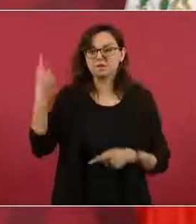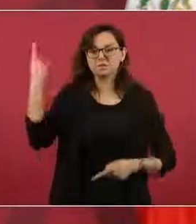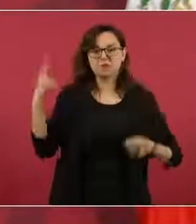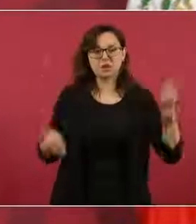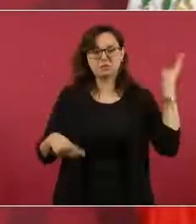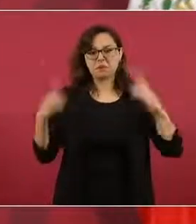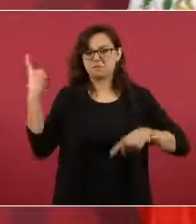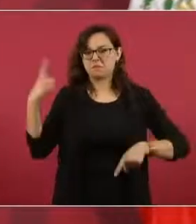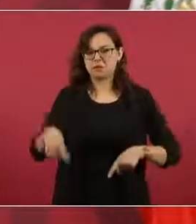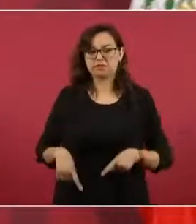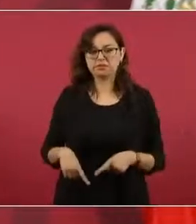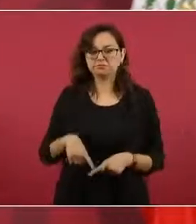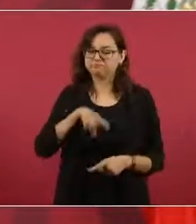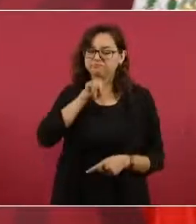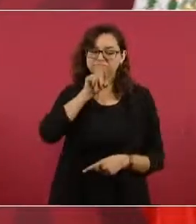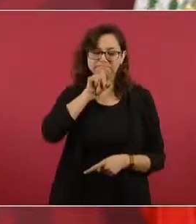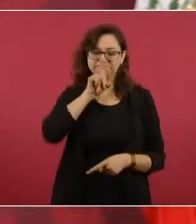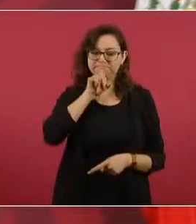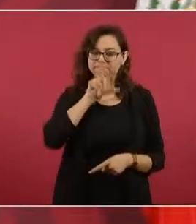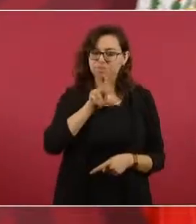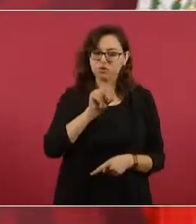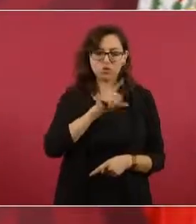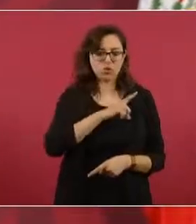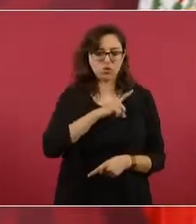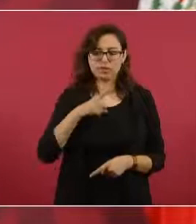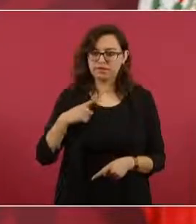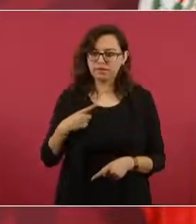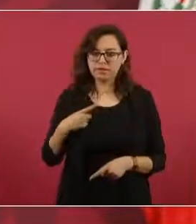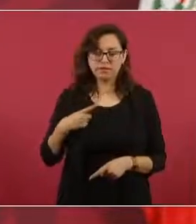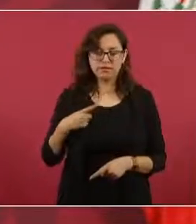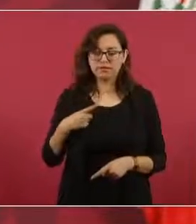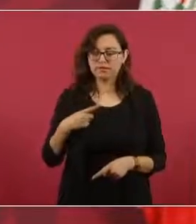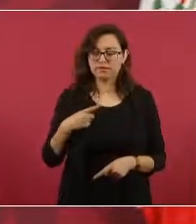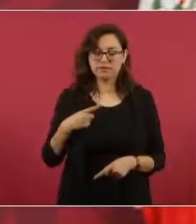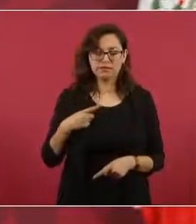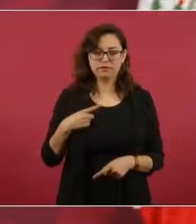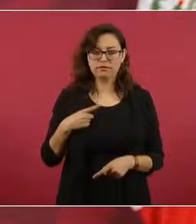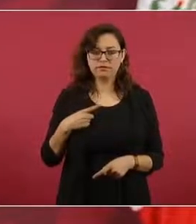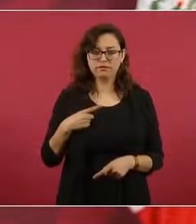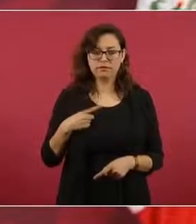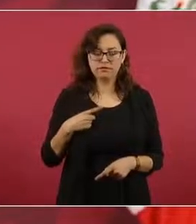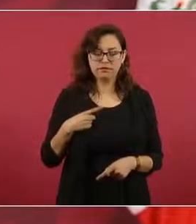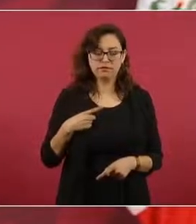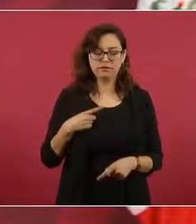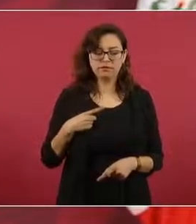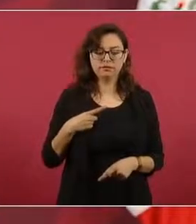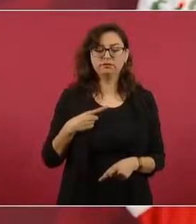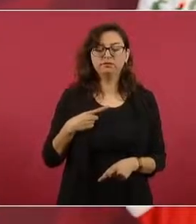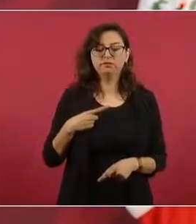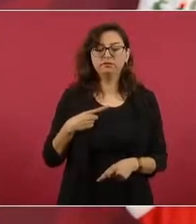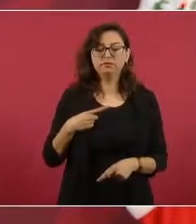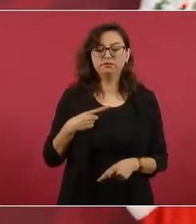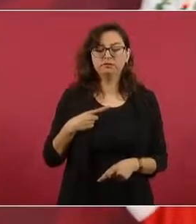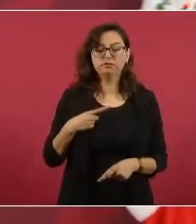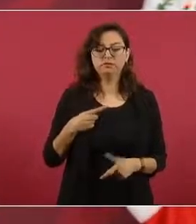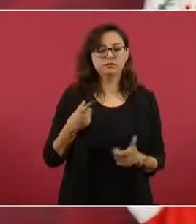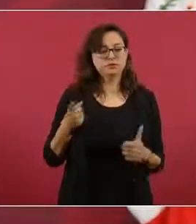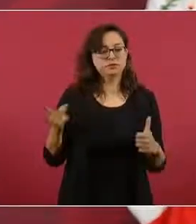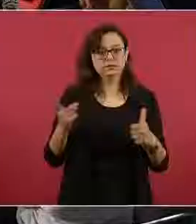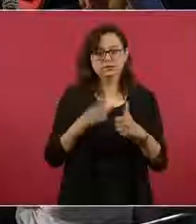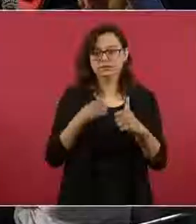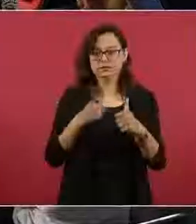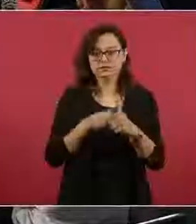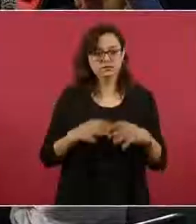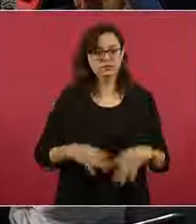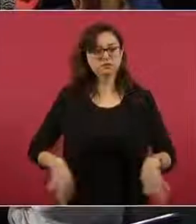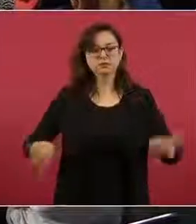caso que prevalezca la